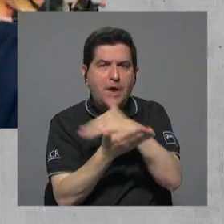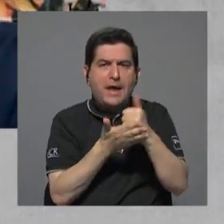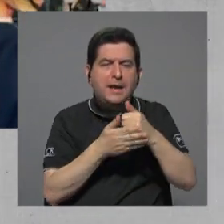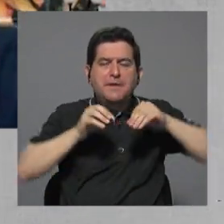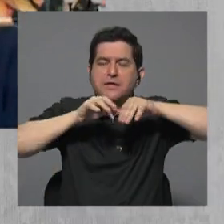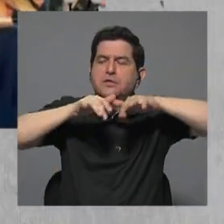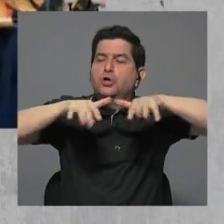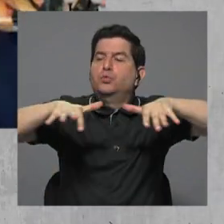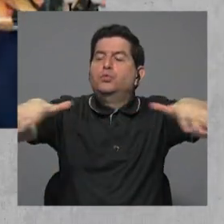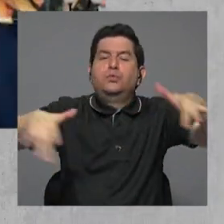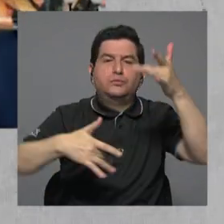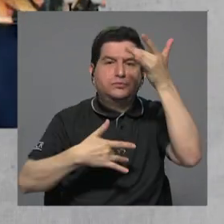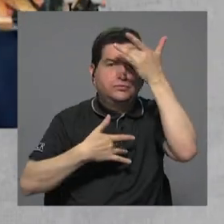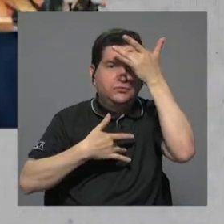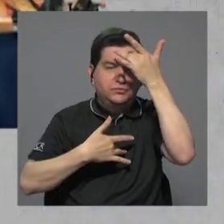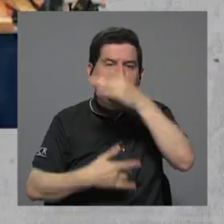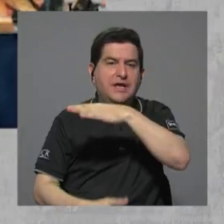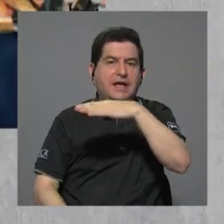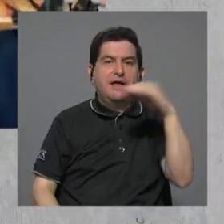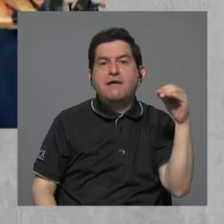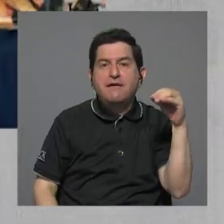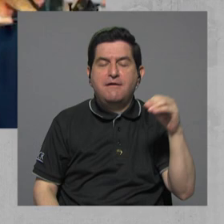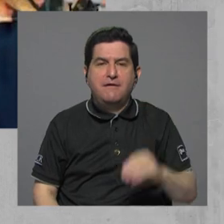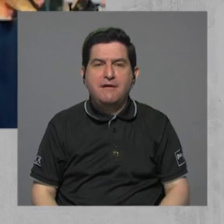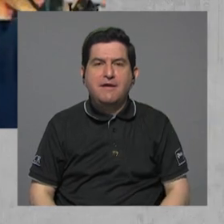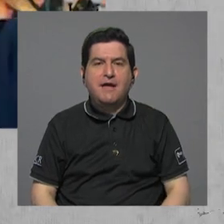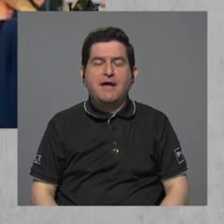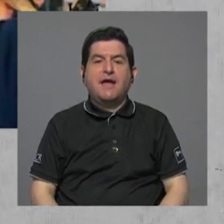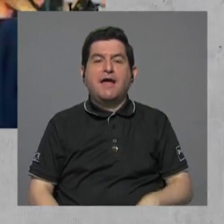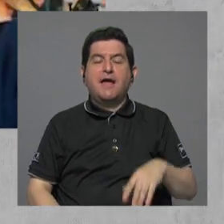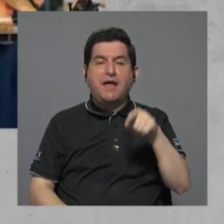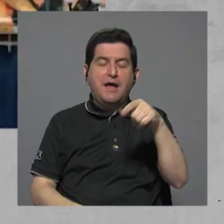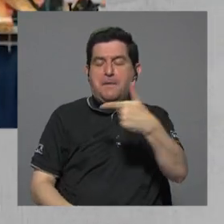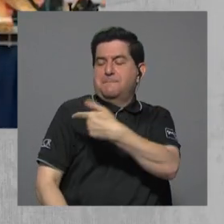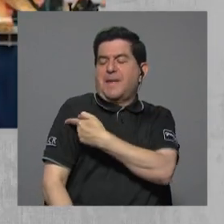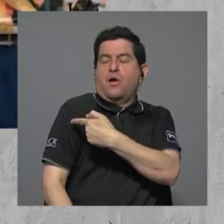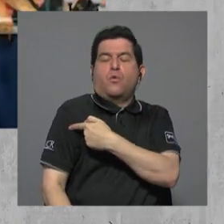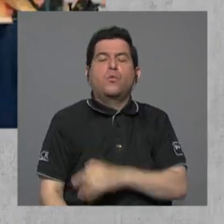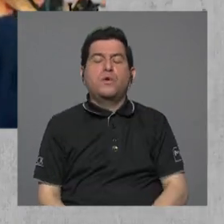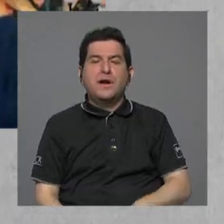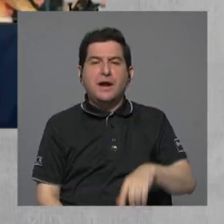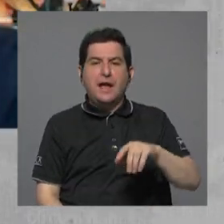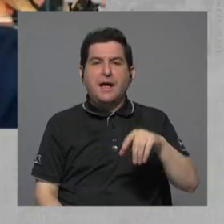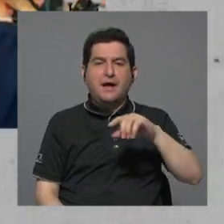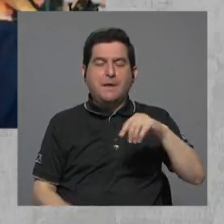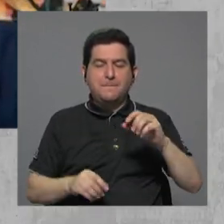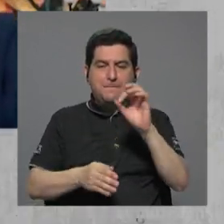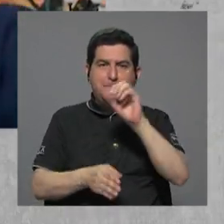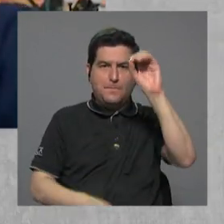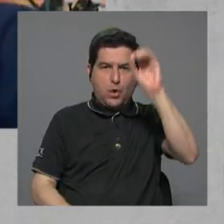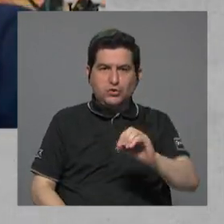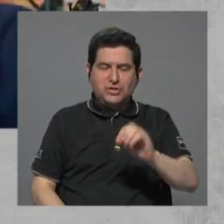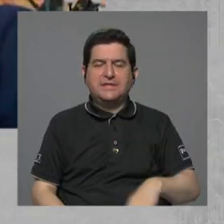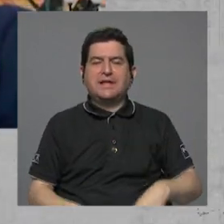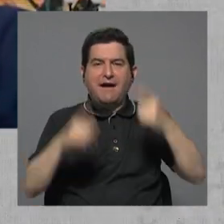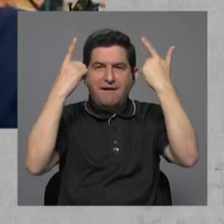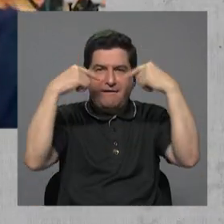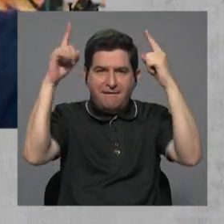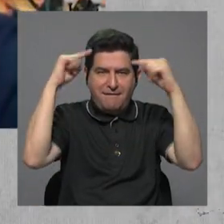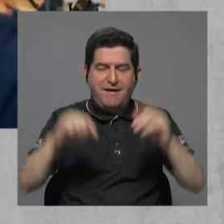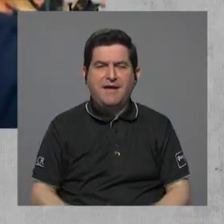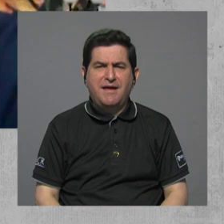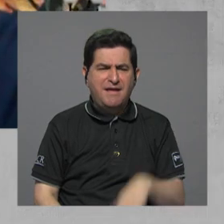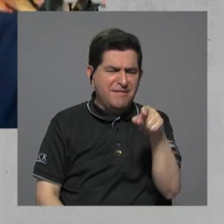transmisión y en la parte de efectividad de las vacunas. Lo que ha llamado la atención con respecto a esta